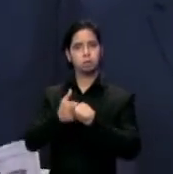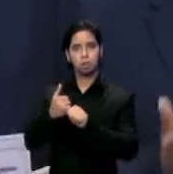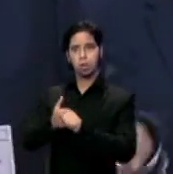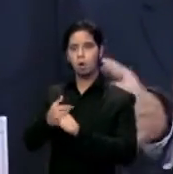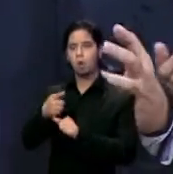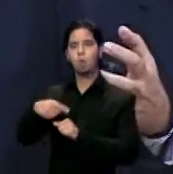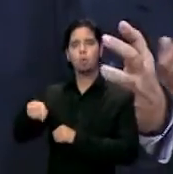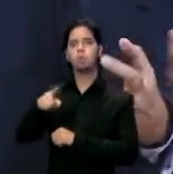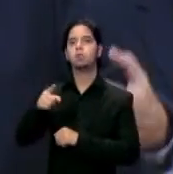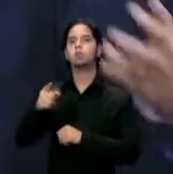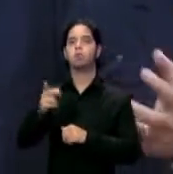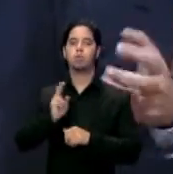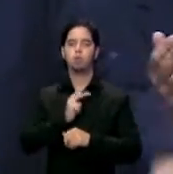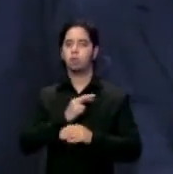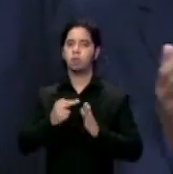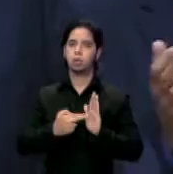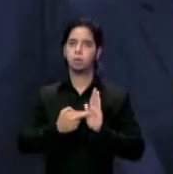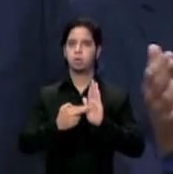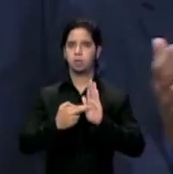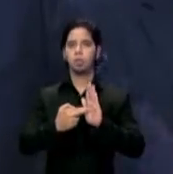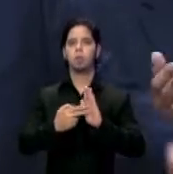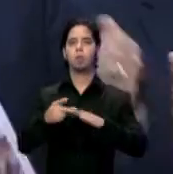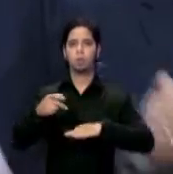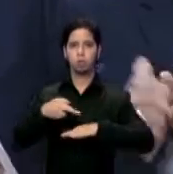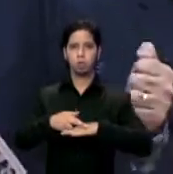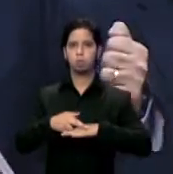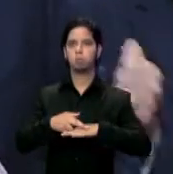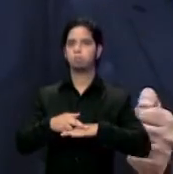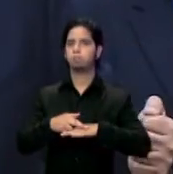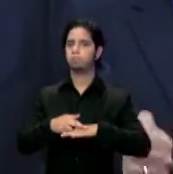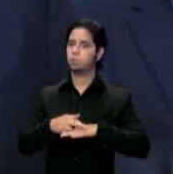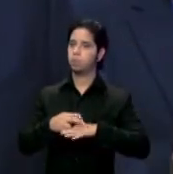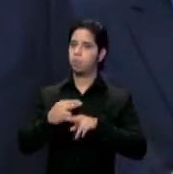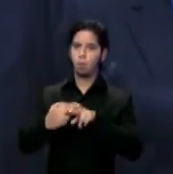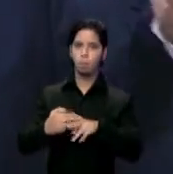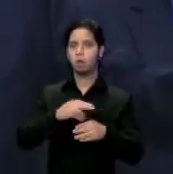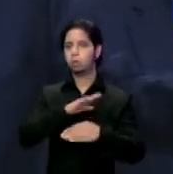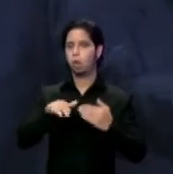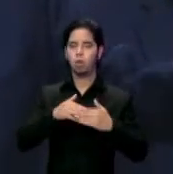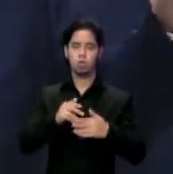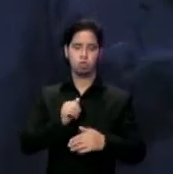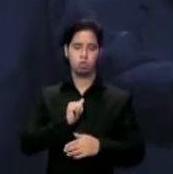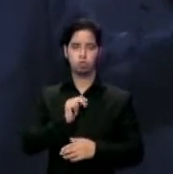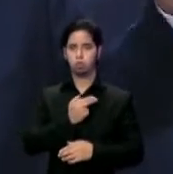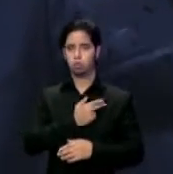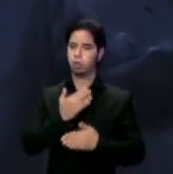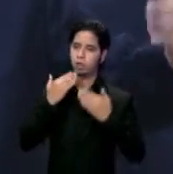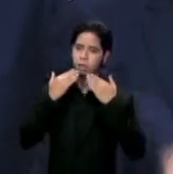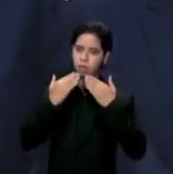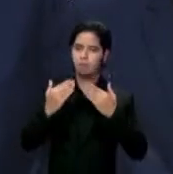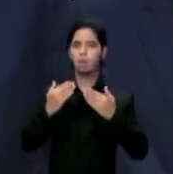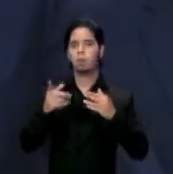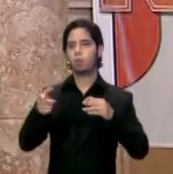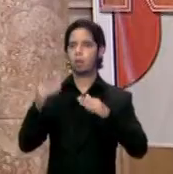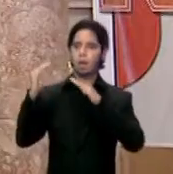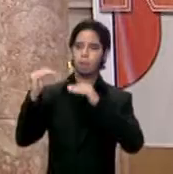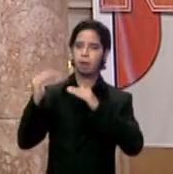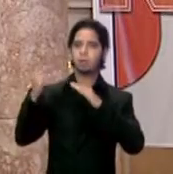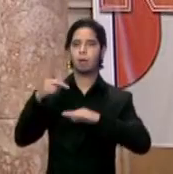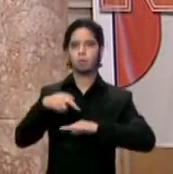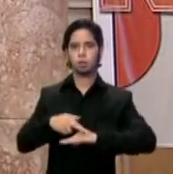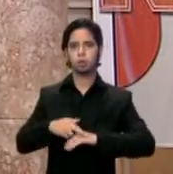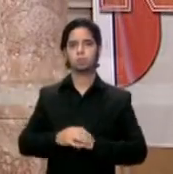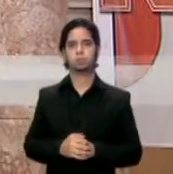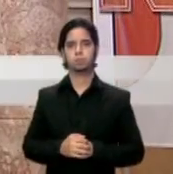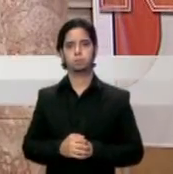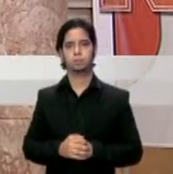que estamos representando al país. A nombre de todos nosotros, gracias por darle esperanza a Puerto Rico. A la